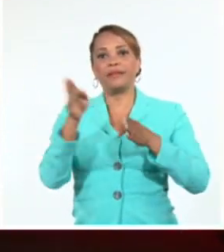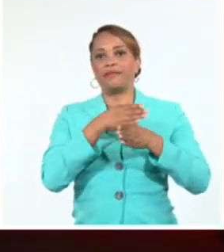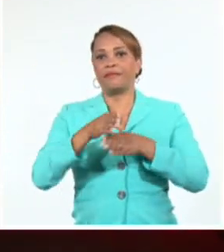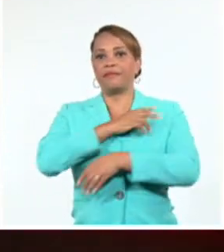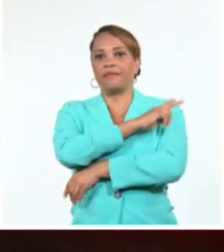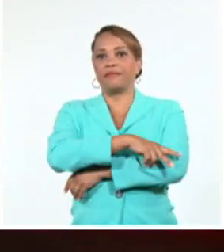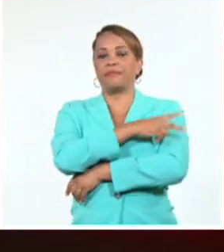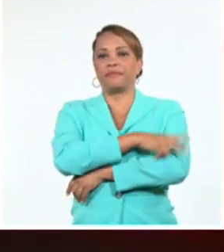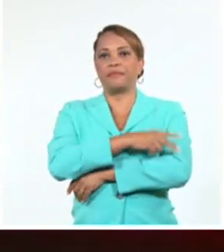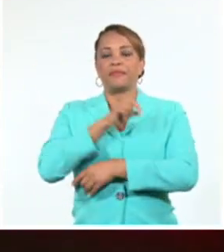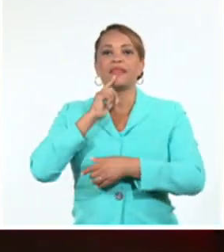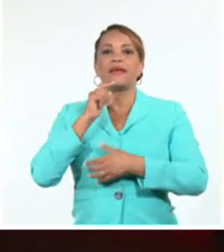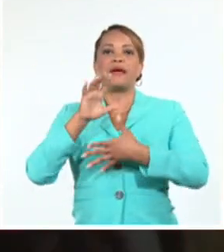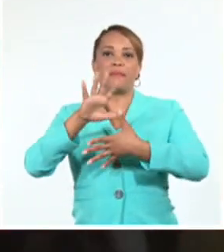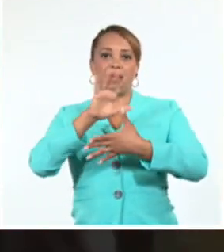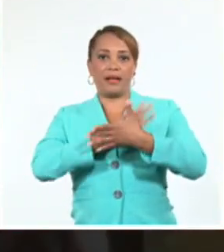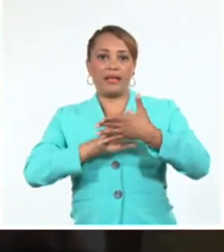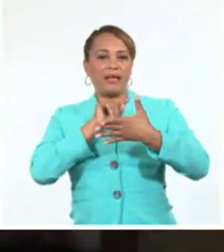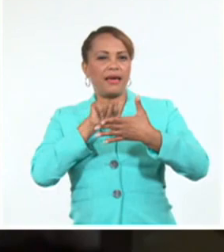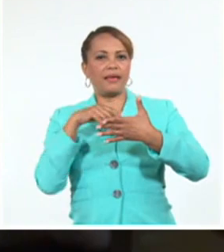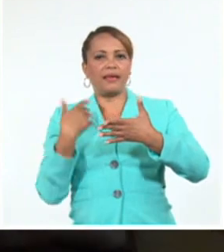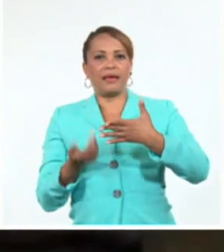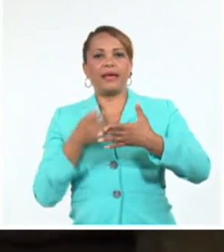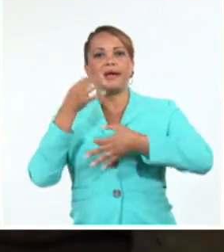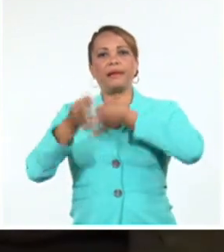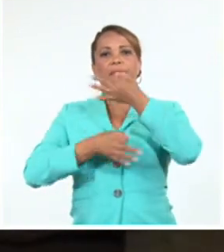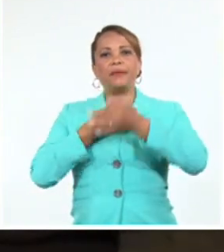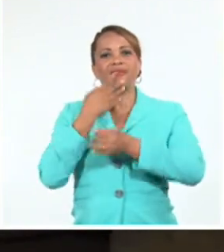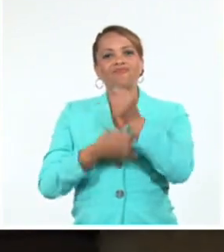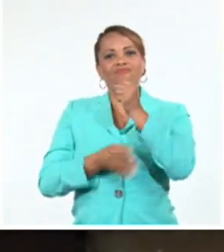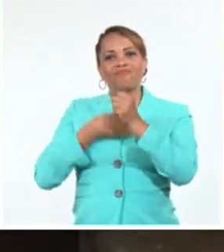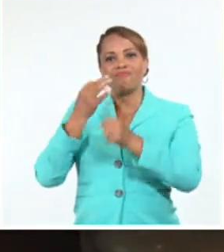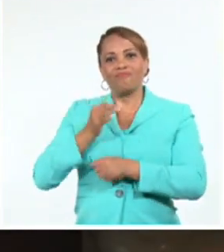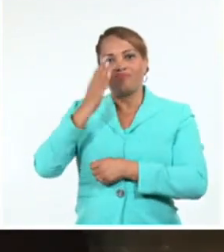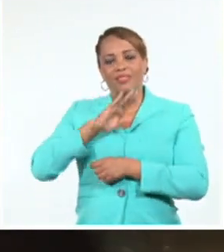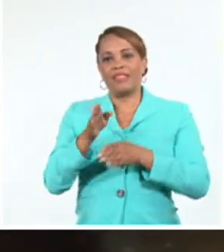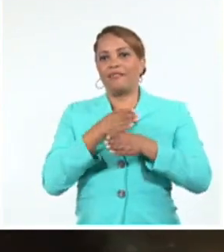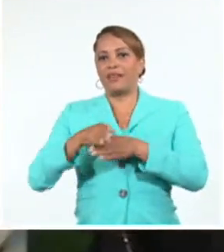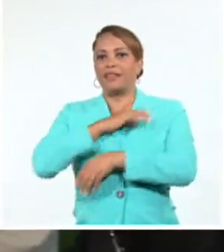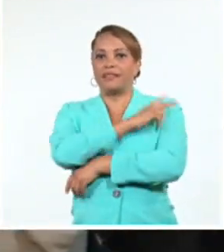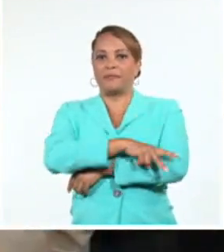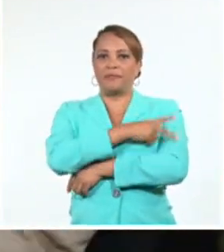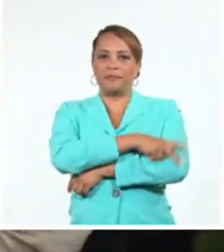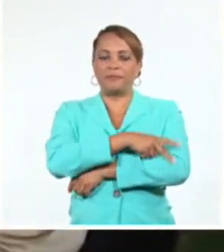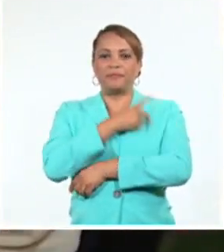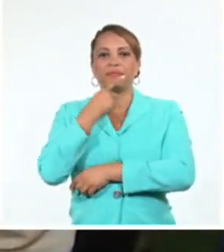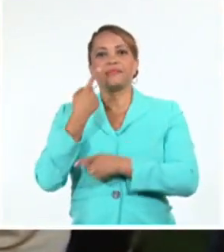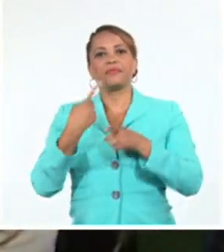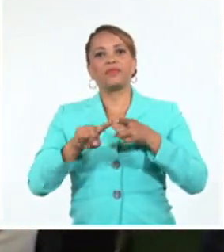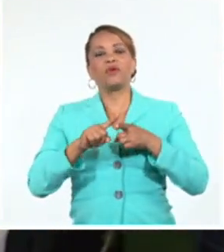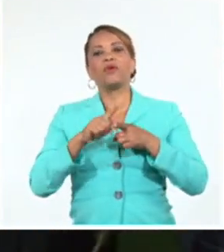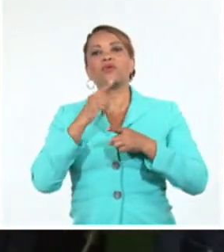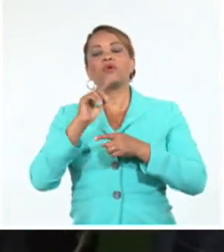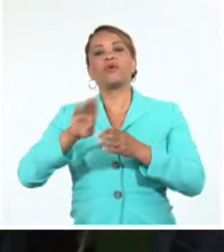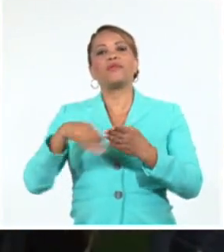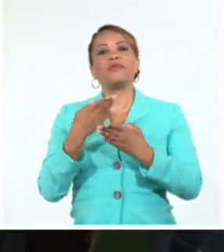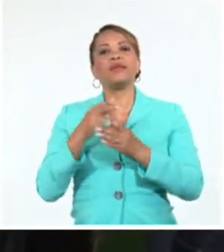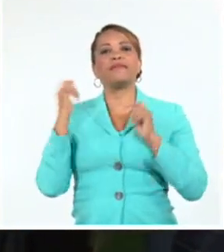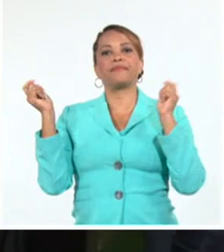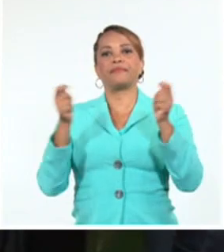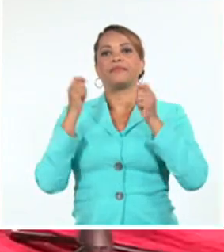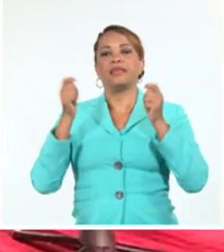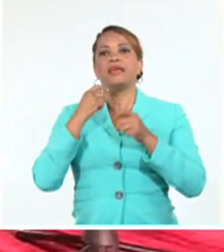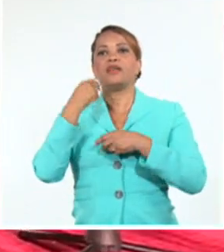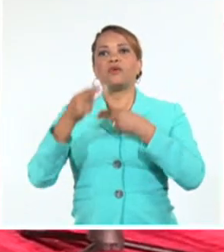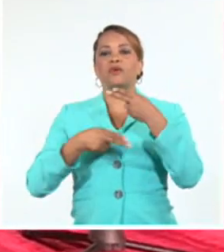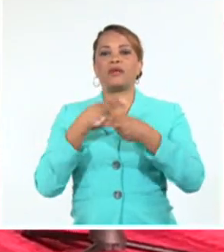naciones de América Latina muestran las realidades plurales de nuestros pueblos. Mientras avanzan los días del festival, los realizadores de